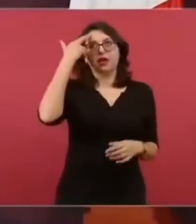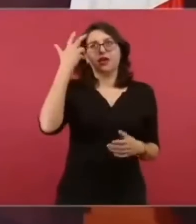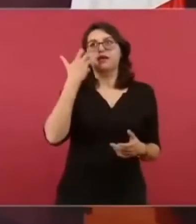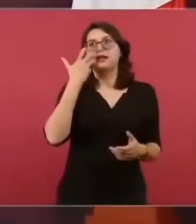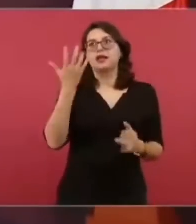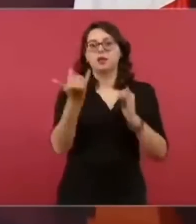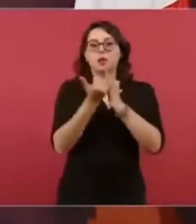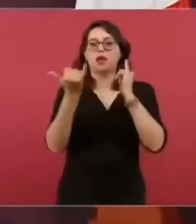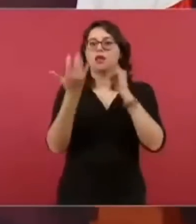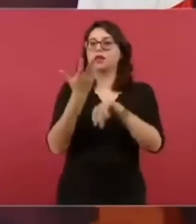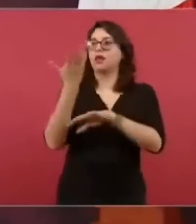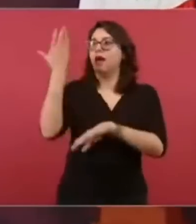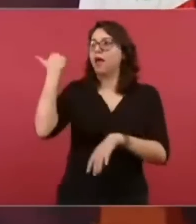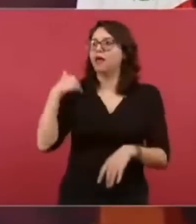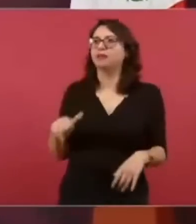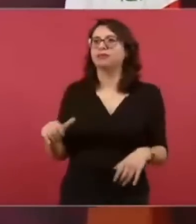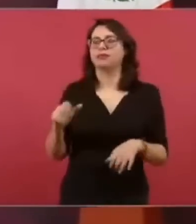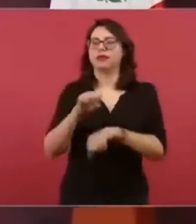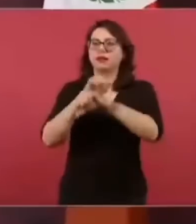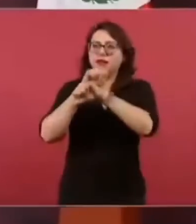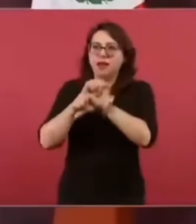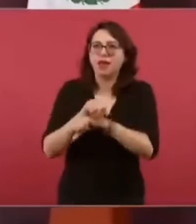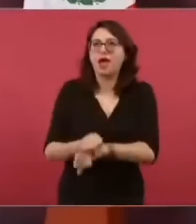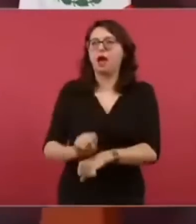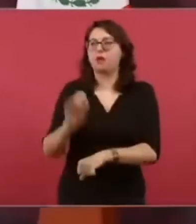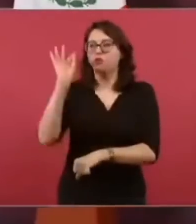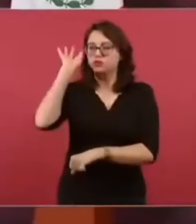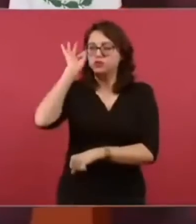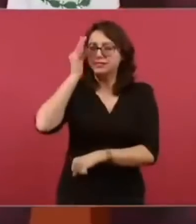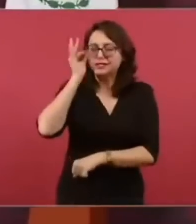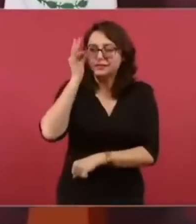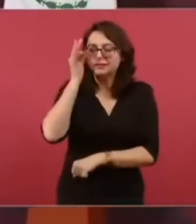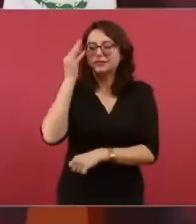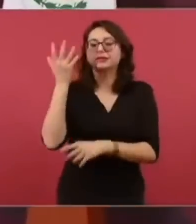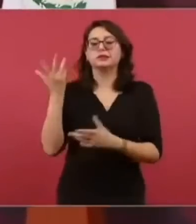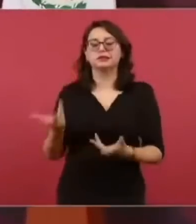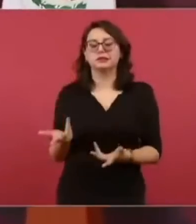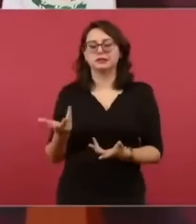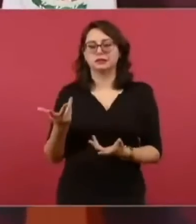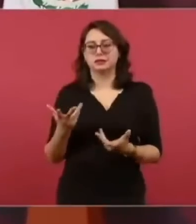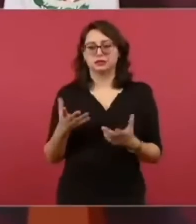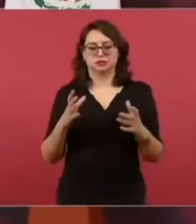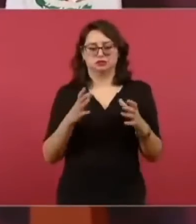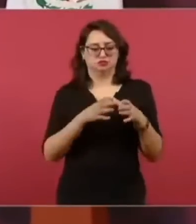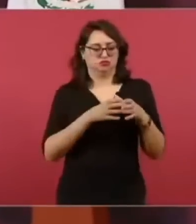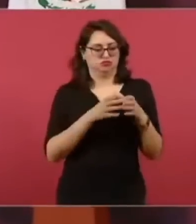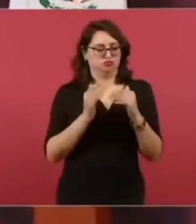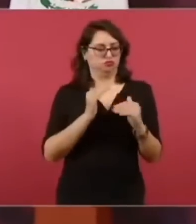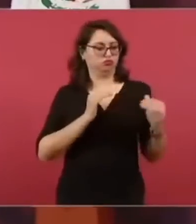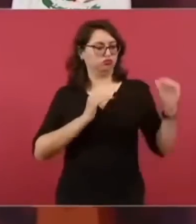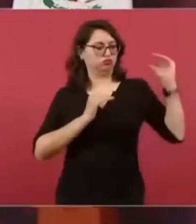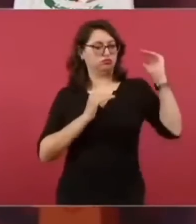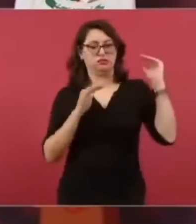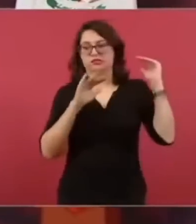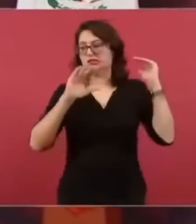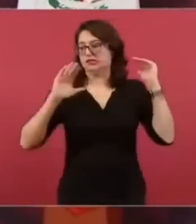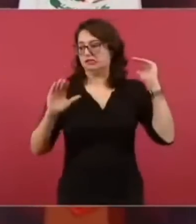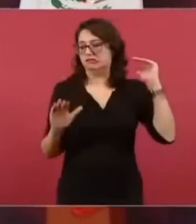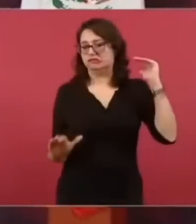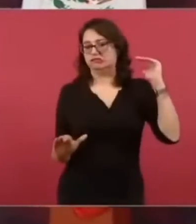Y en eso no han cambiado, siguen siendo clasistas, muy racistas.